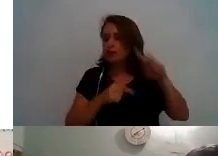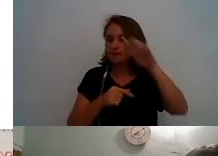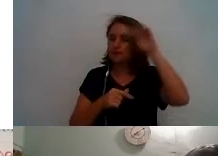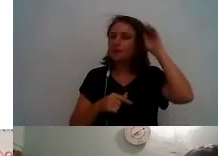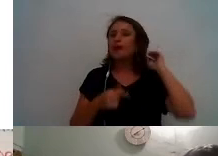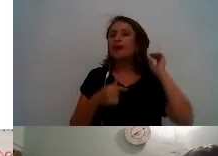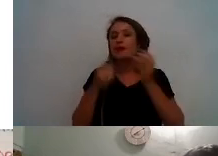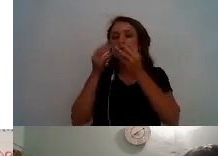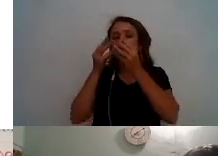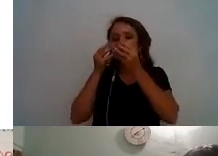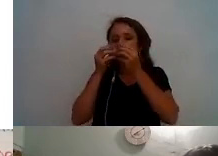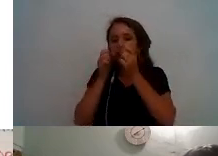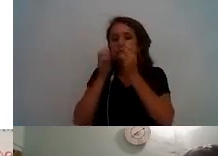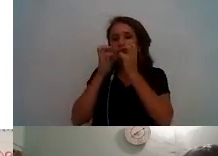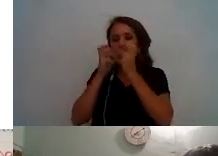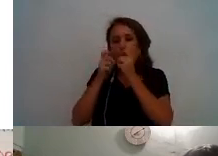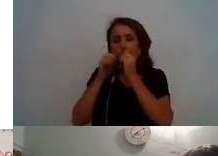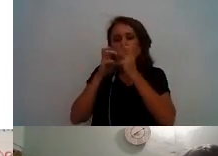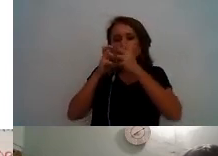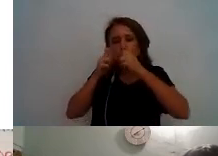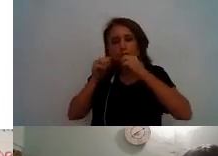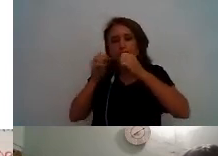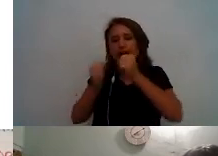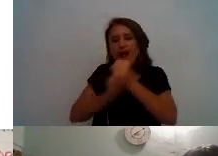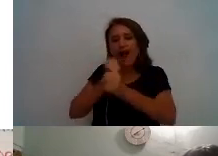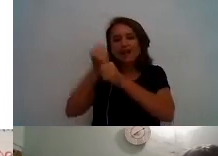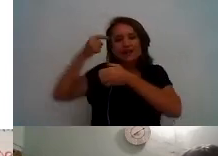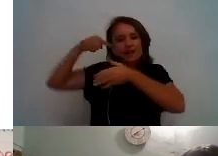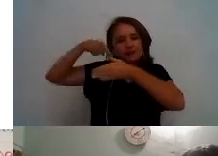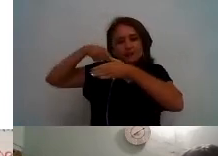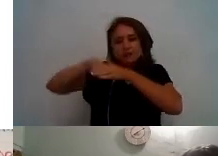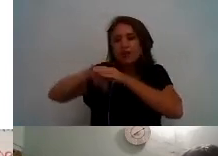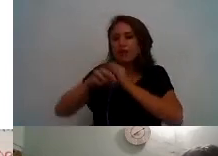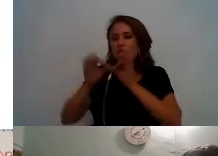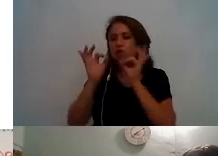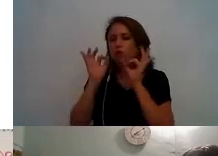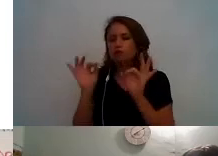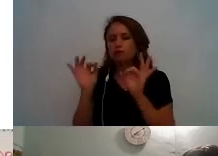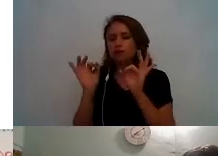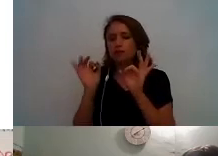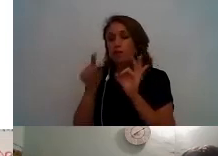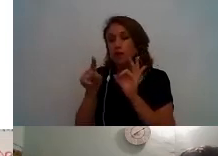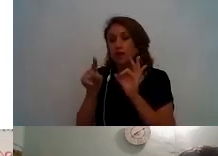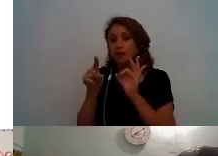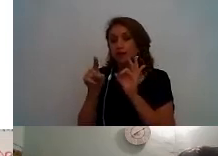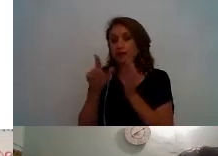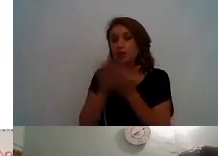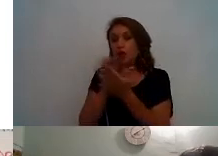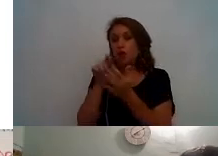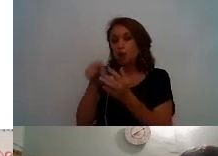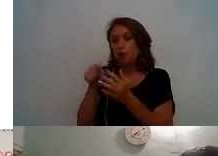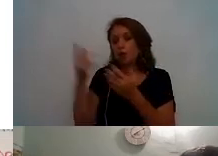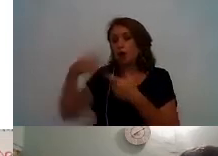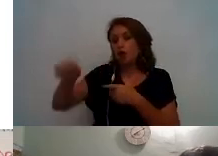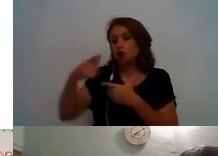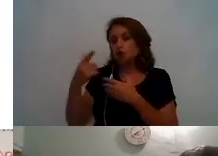desmenuzando ir desarmando hasta llegar a lo más concreto que podamos porque ese nivel más concreto es el que nos va a permitir a nosotros